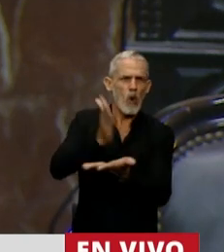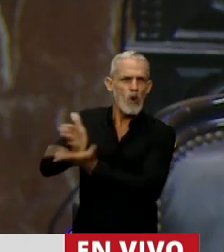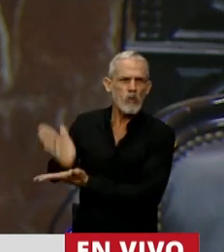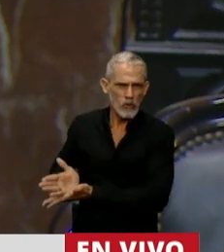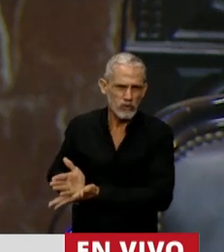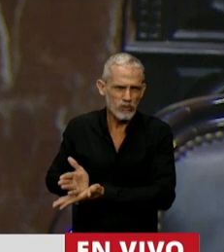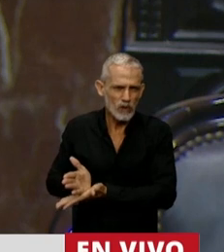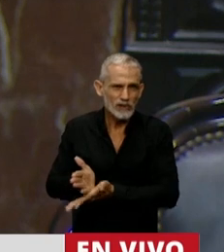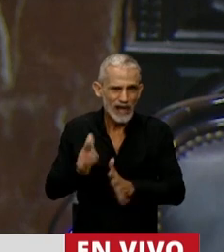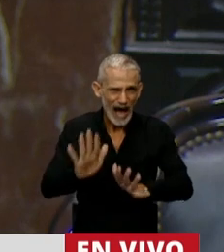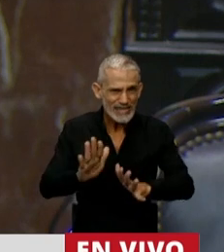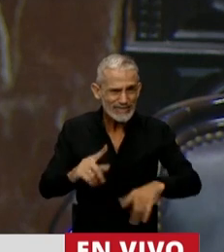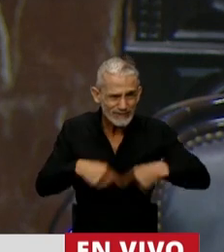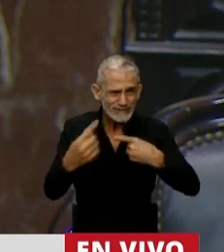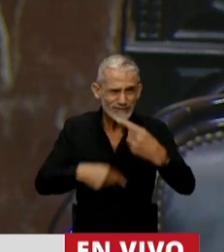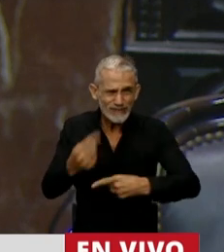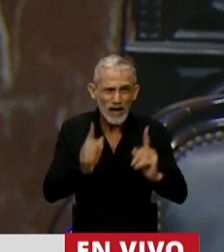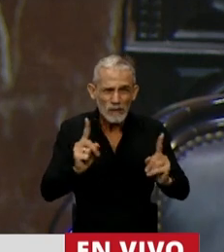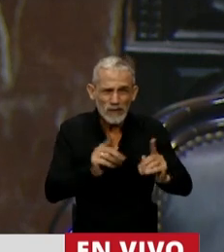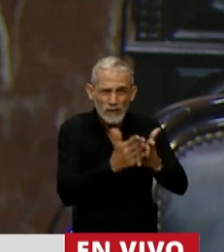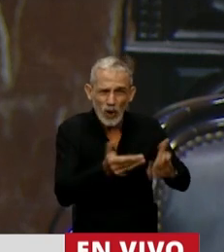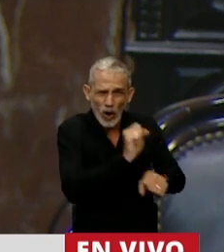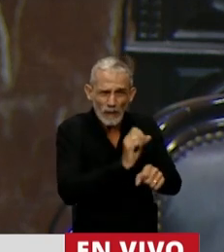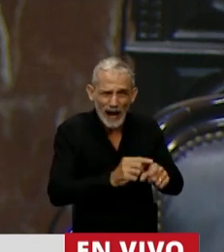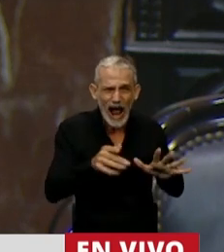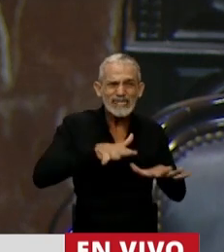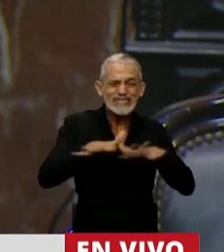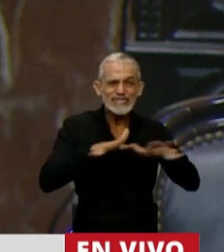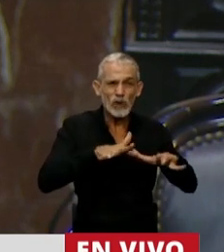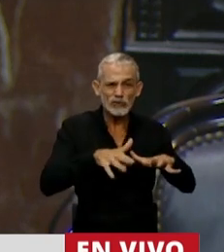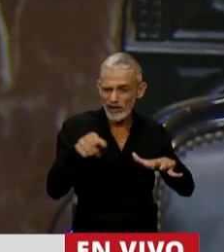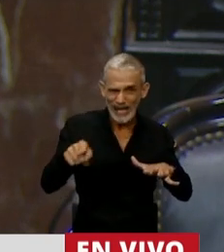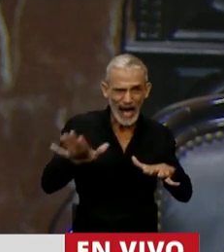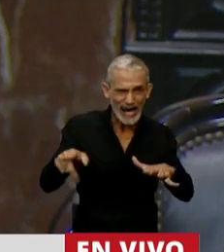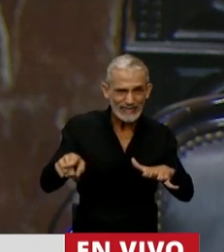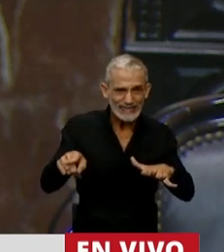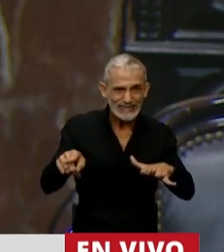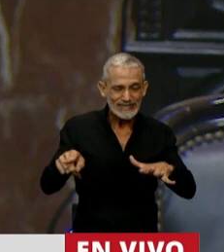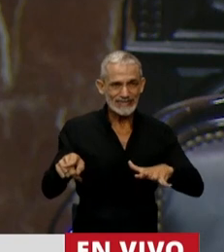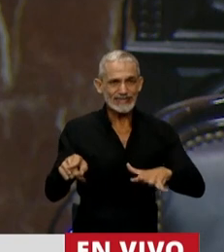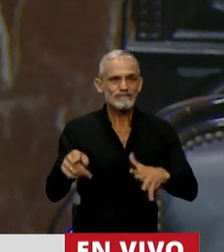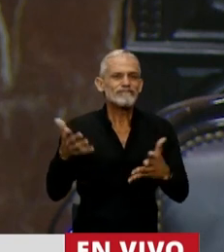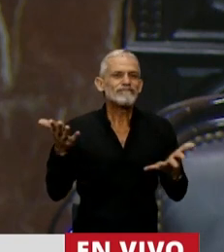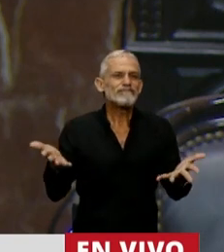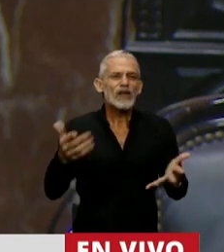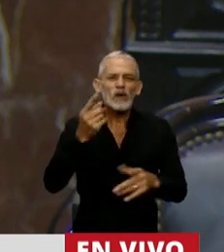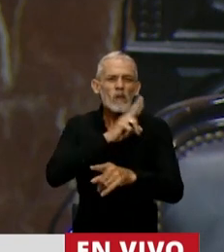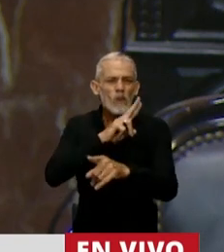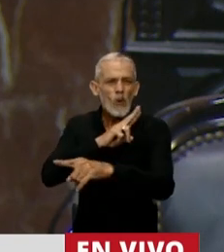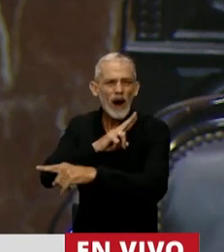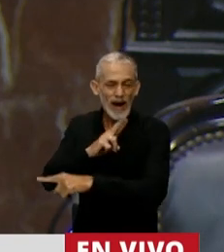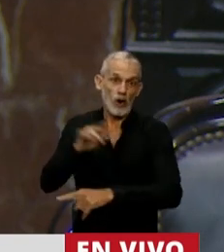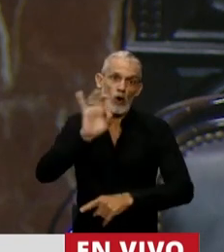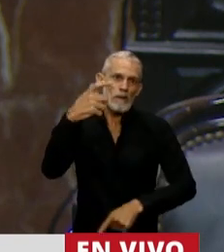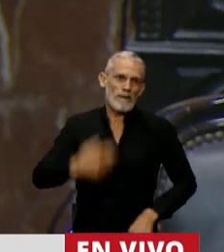No podemos seguir aplicándola a situaciones en las que las mujeres y las